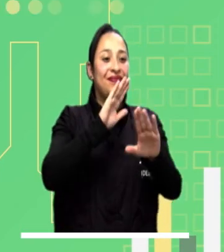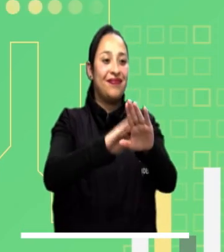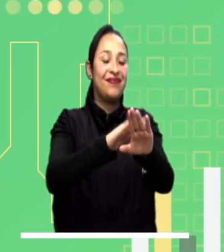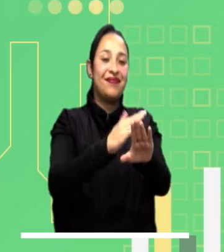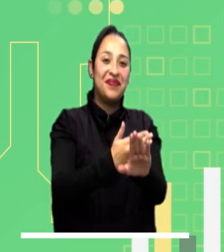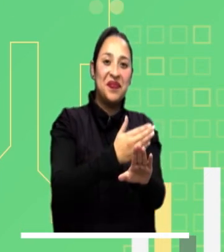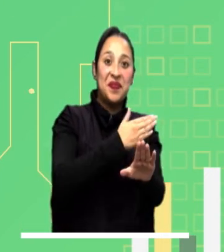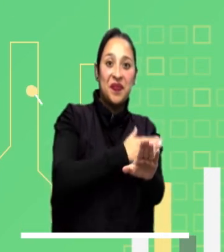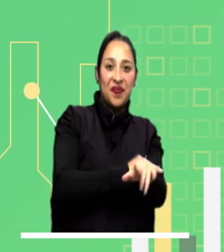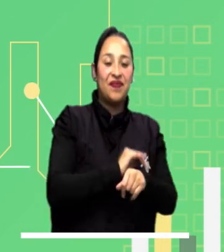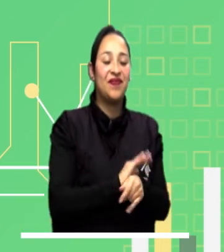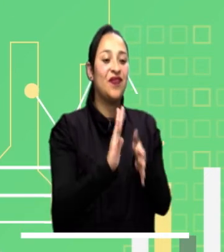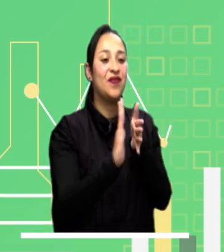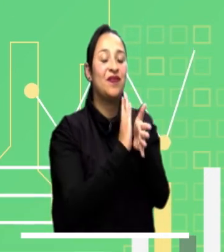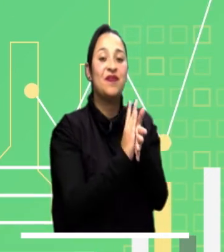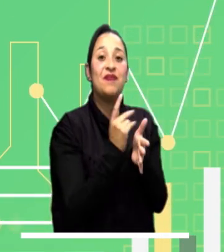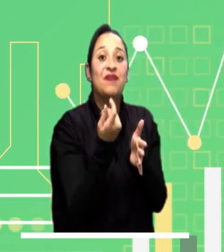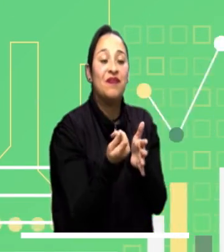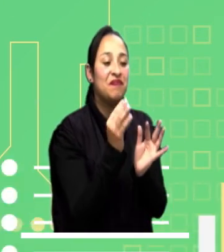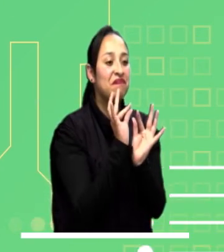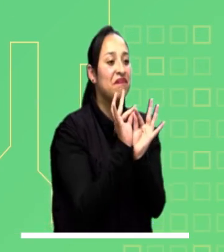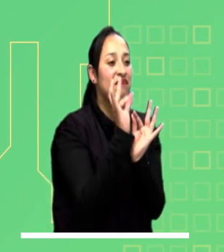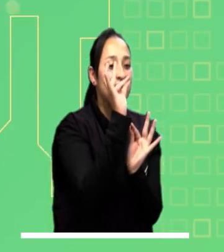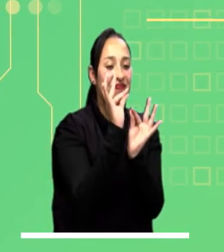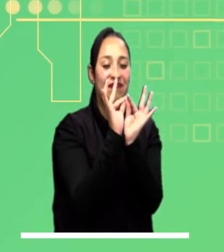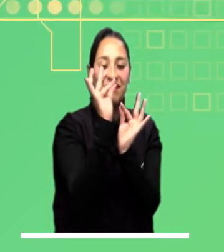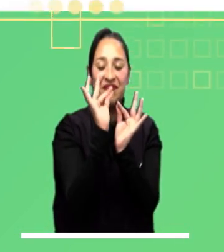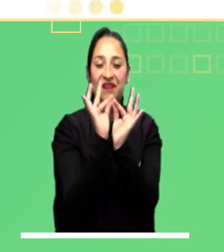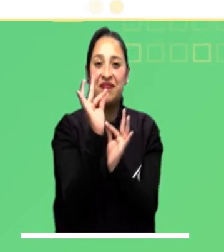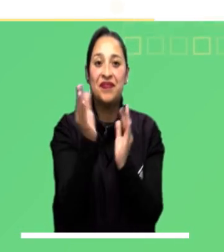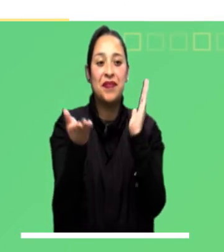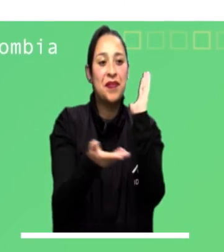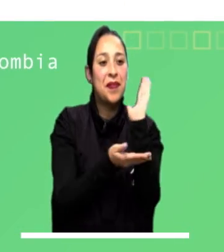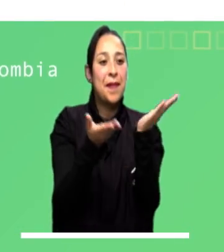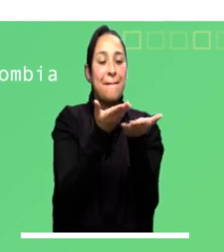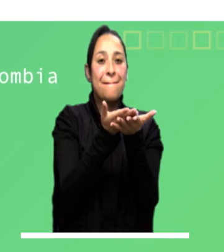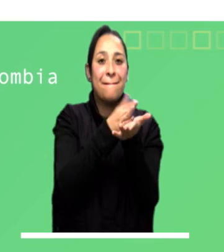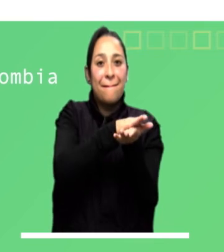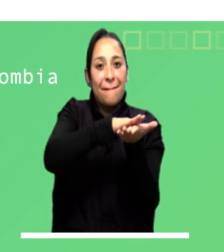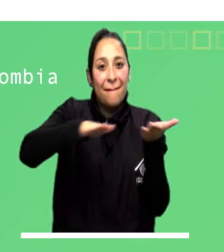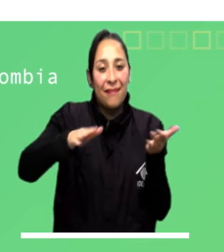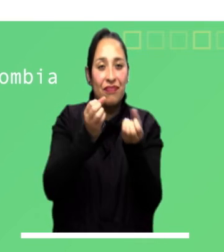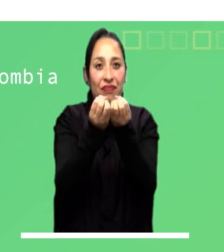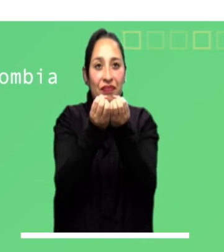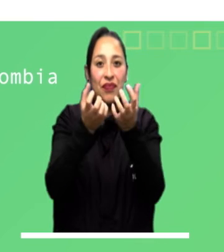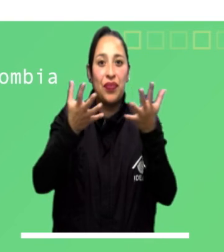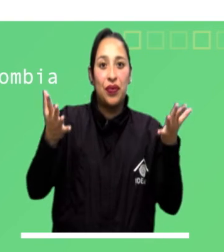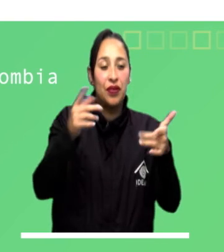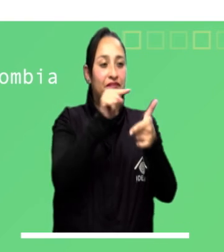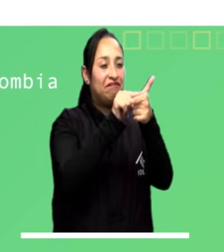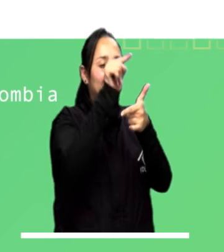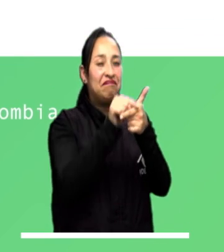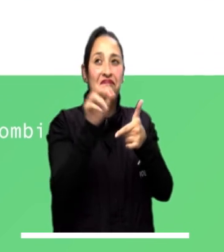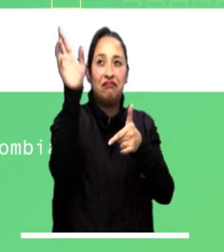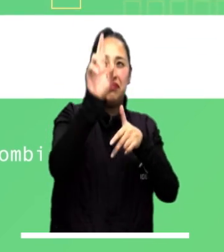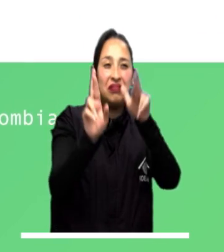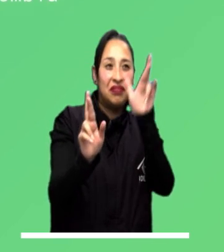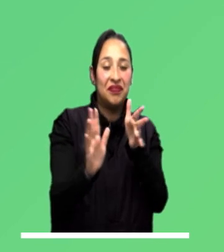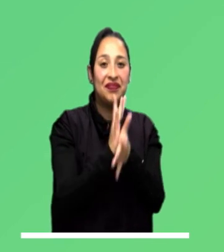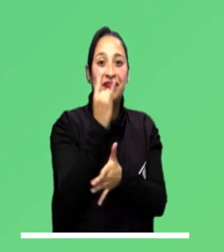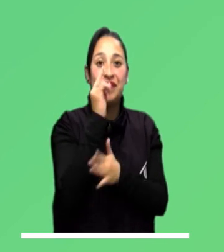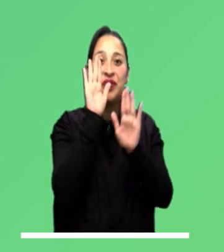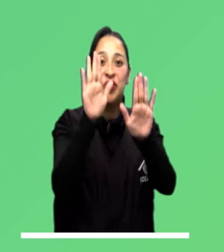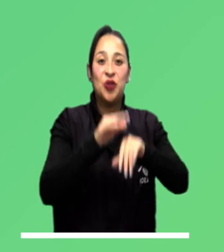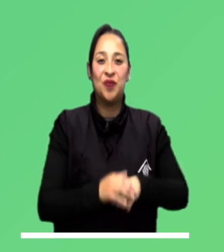Información detallada a nivel municipal, cifras de deforestación, estadísticas de rayos y otros datos de interés.